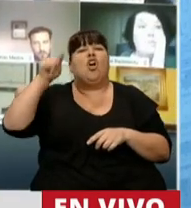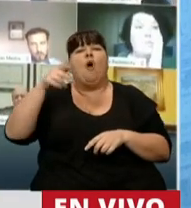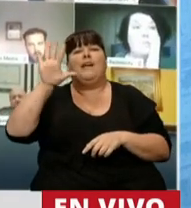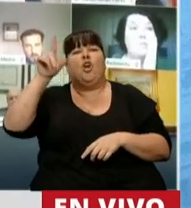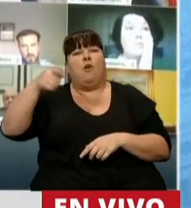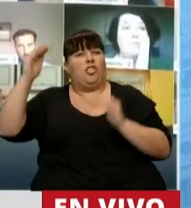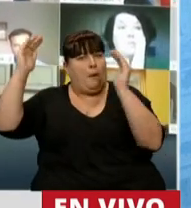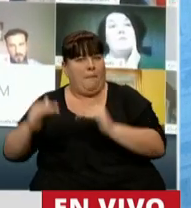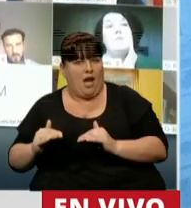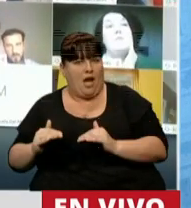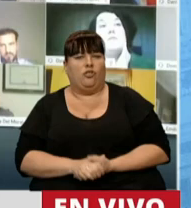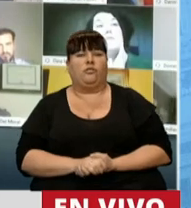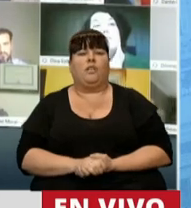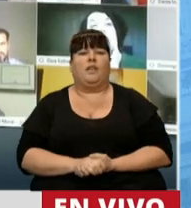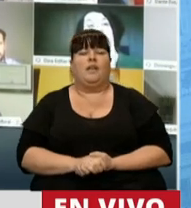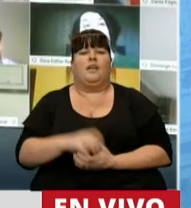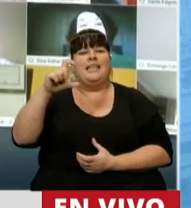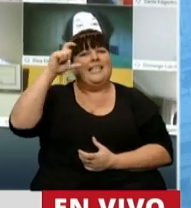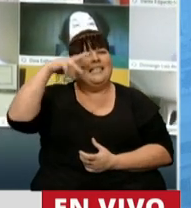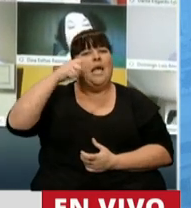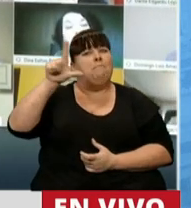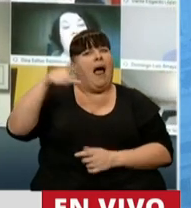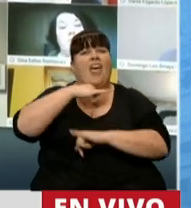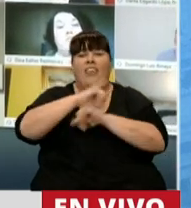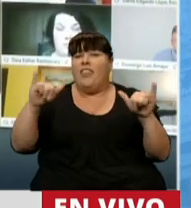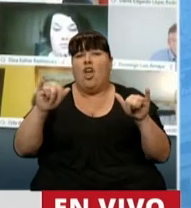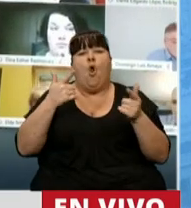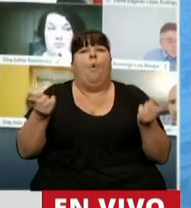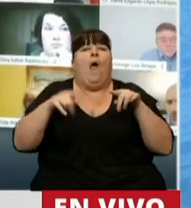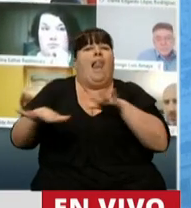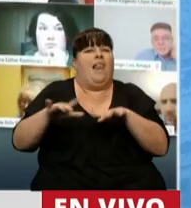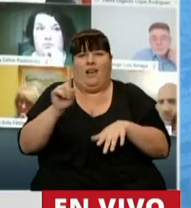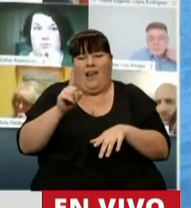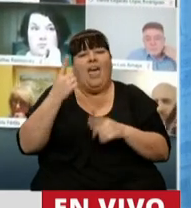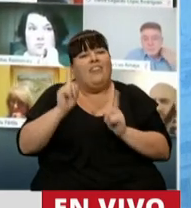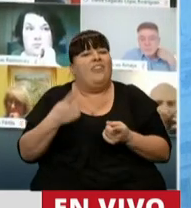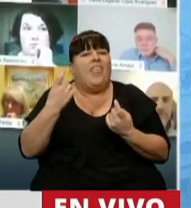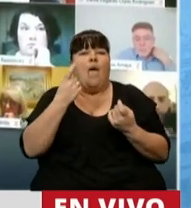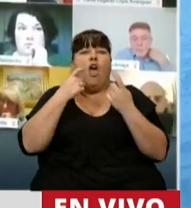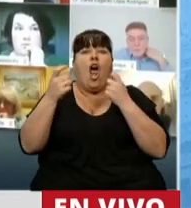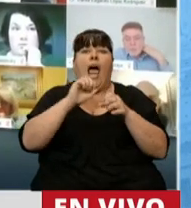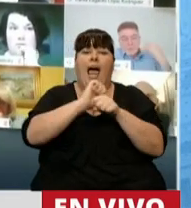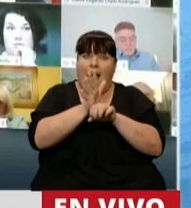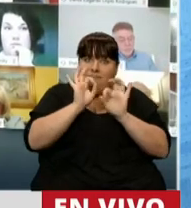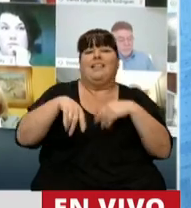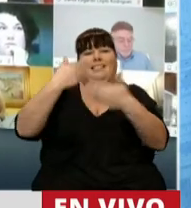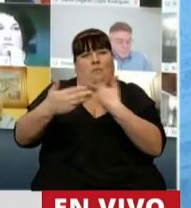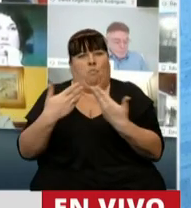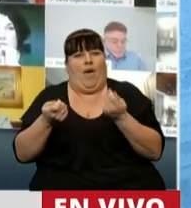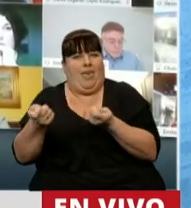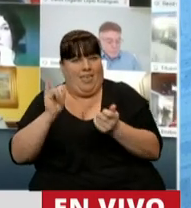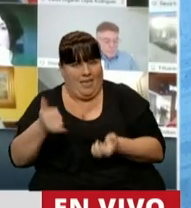,5%. La CEPAL advierte de que no habrá reactivación sin control de la pandemia. Y,